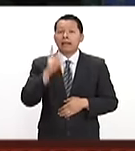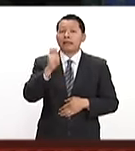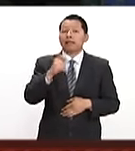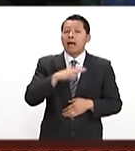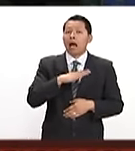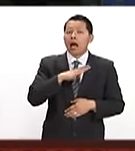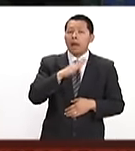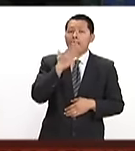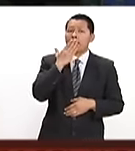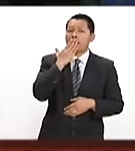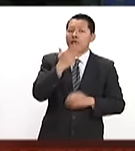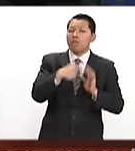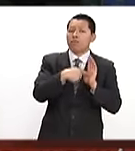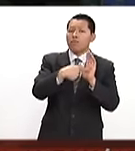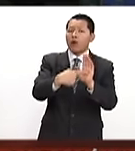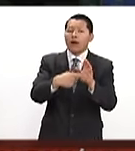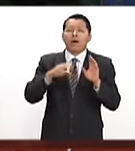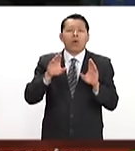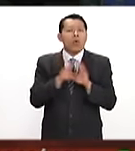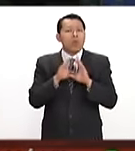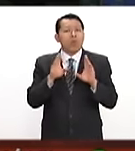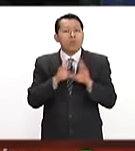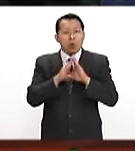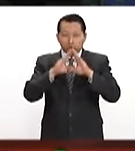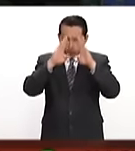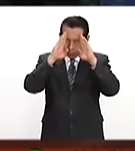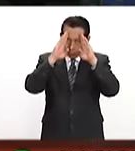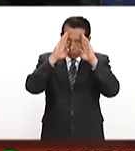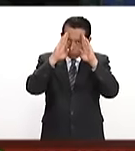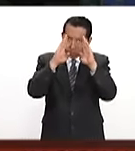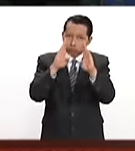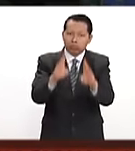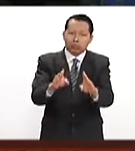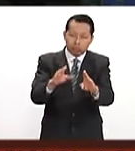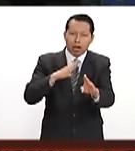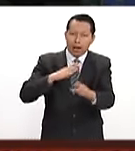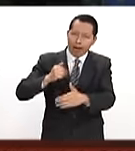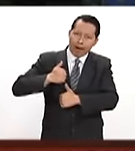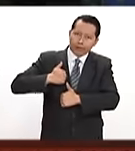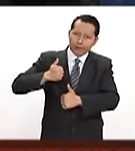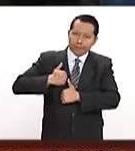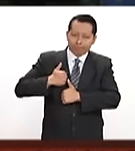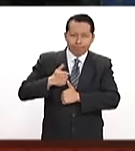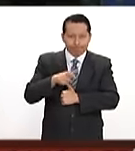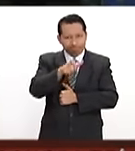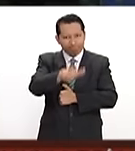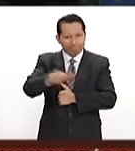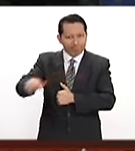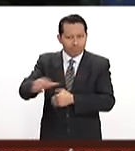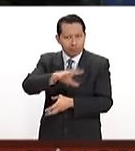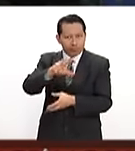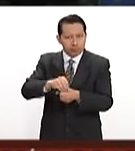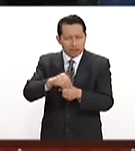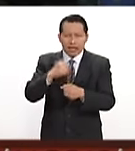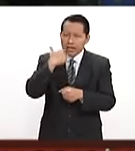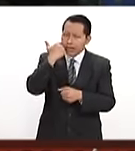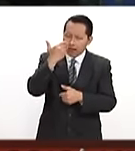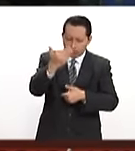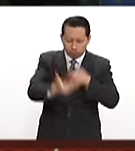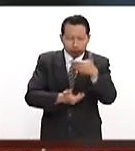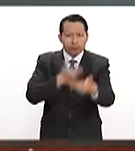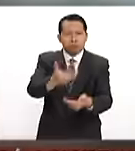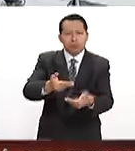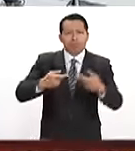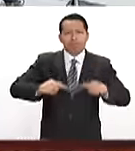de la vocación indeclinable de nuestras Fuerzas Armadas de servir al